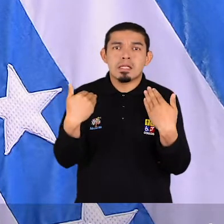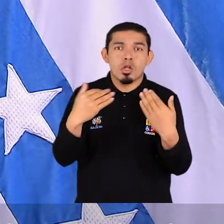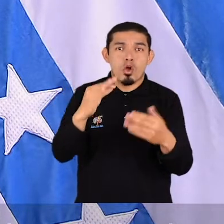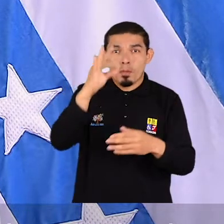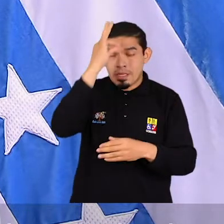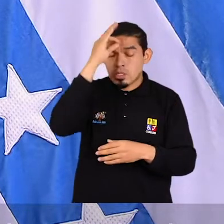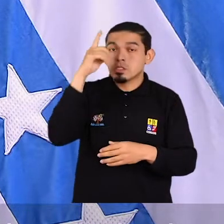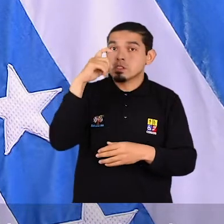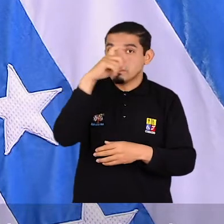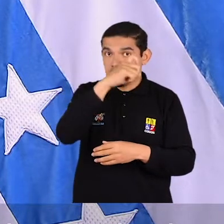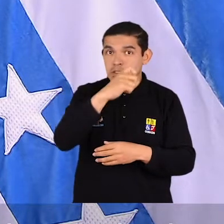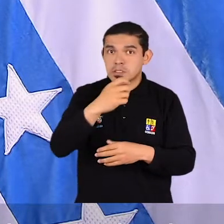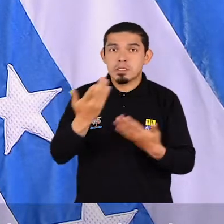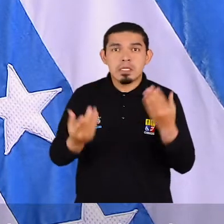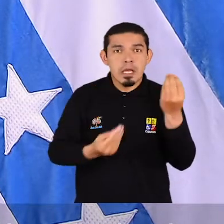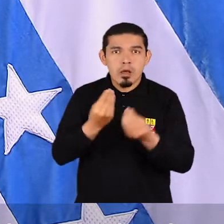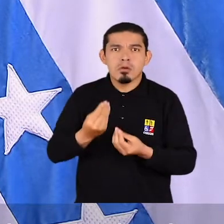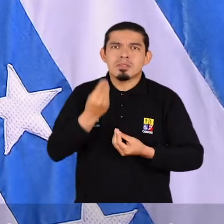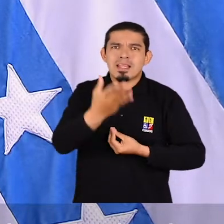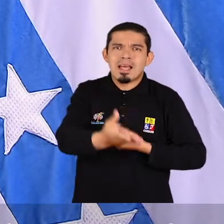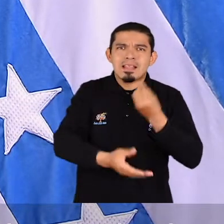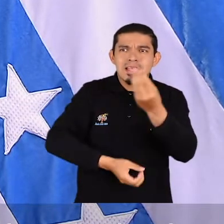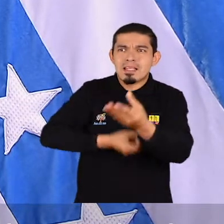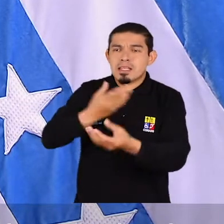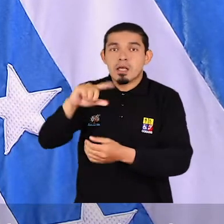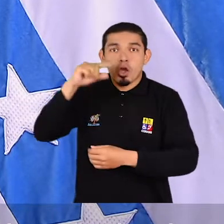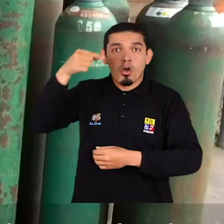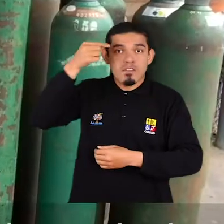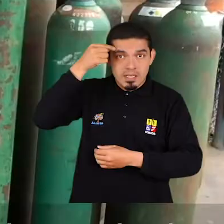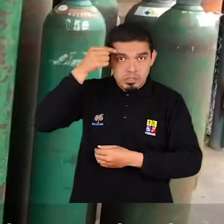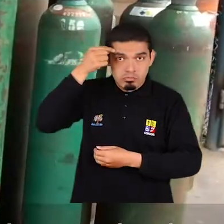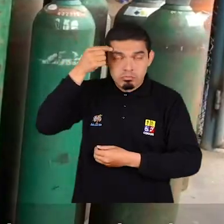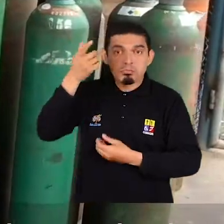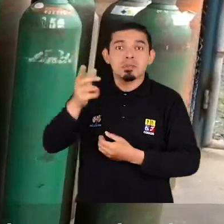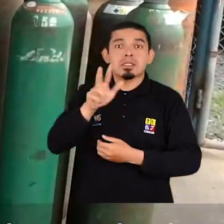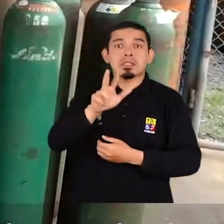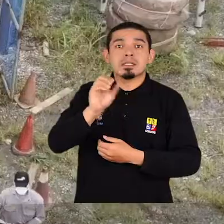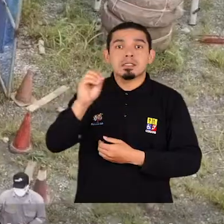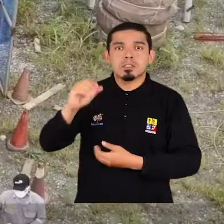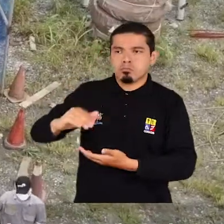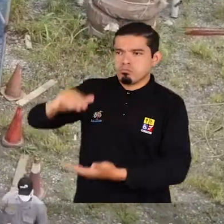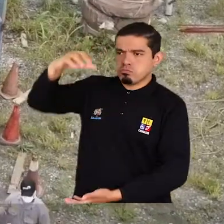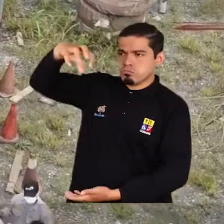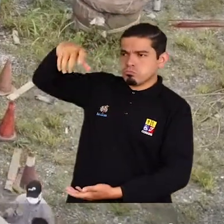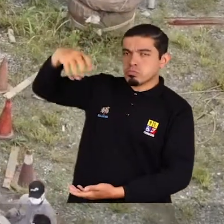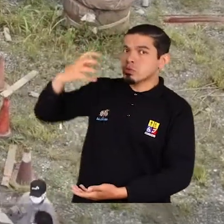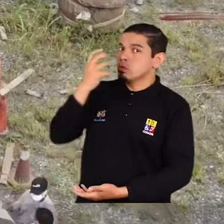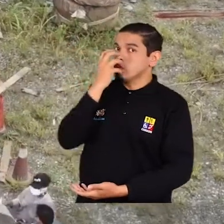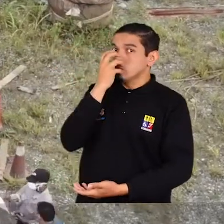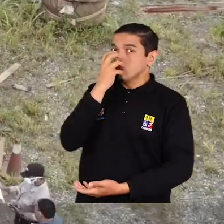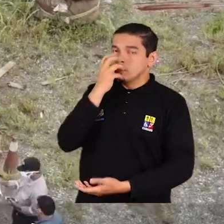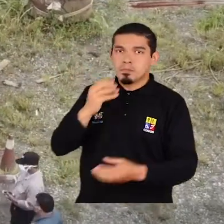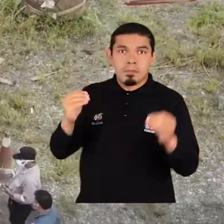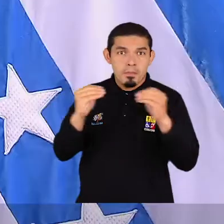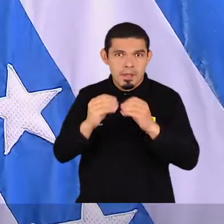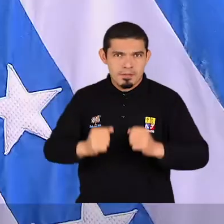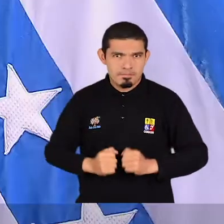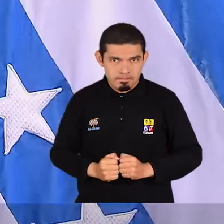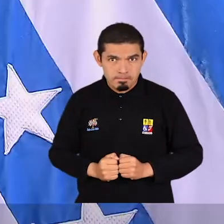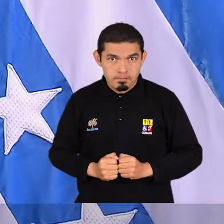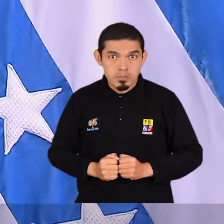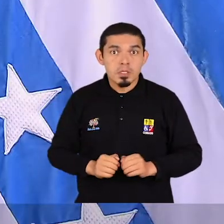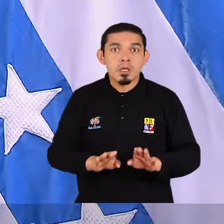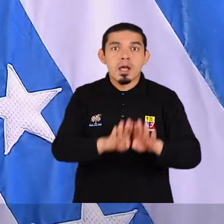pacientes. Por ello, les estamos distribuyendo, con la ayuda de la Gobernación, 300 tanques de oxígeno medicinal. Adicionalmente, estamos